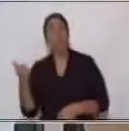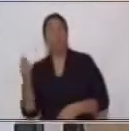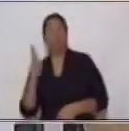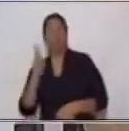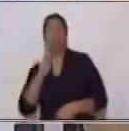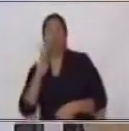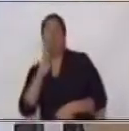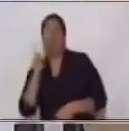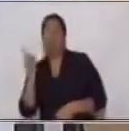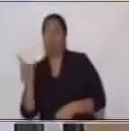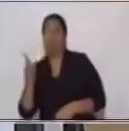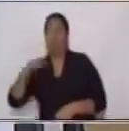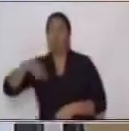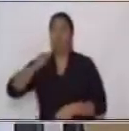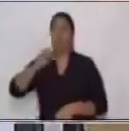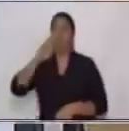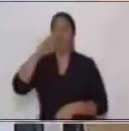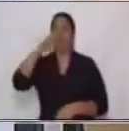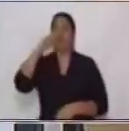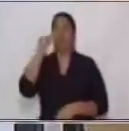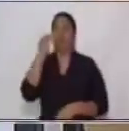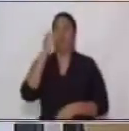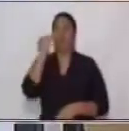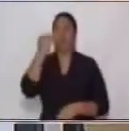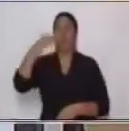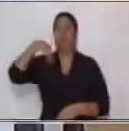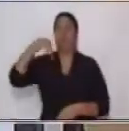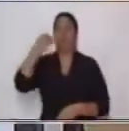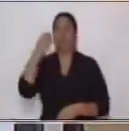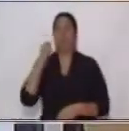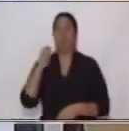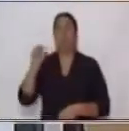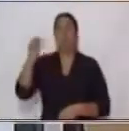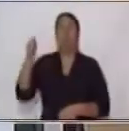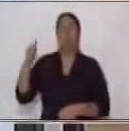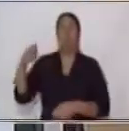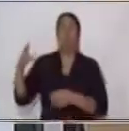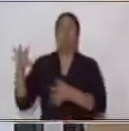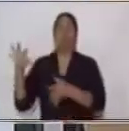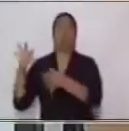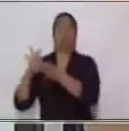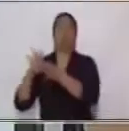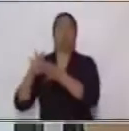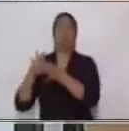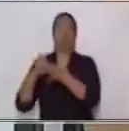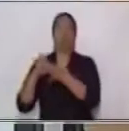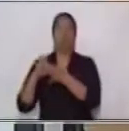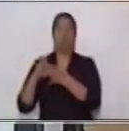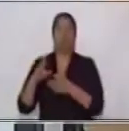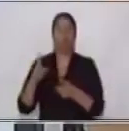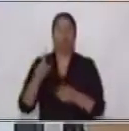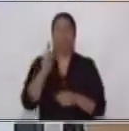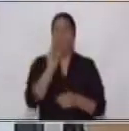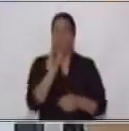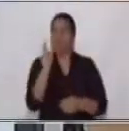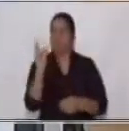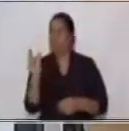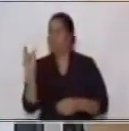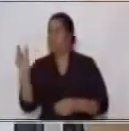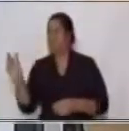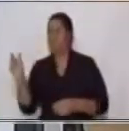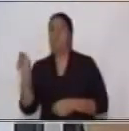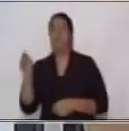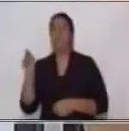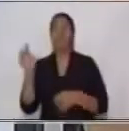y por un complemento entonces esta es una oración que está en voz pasiva